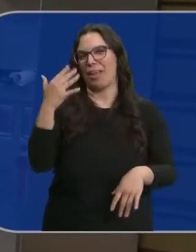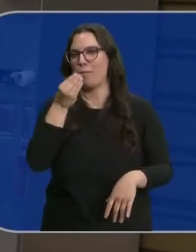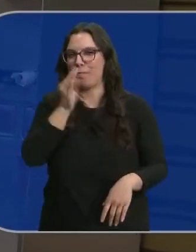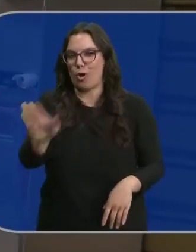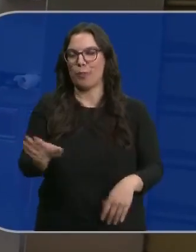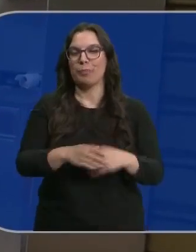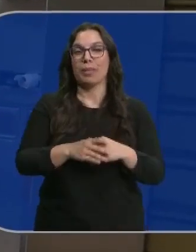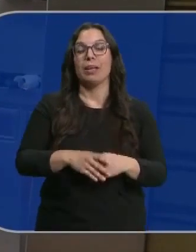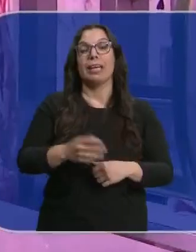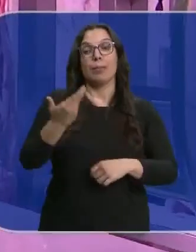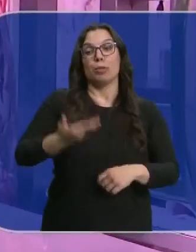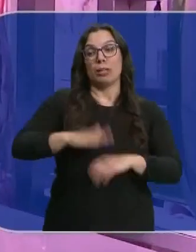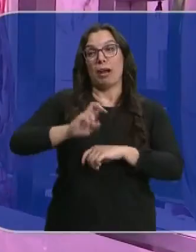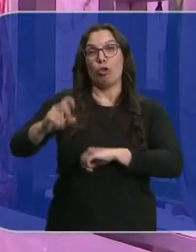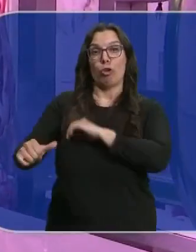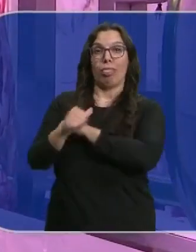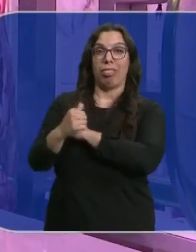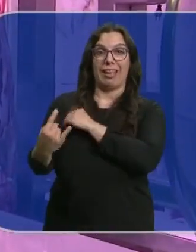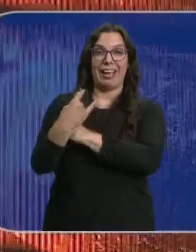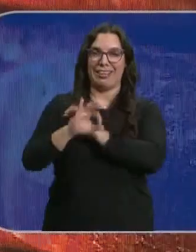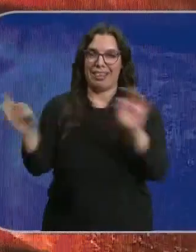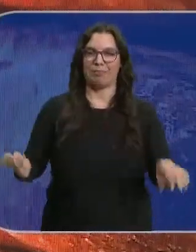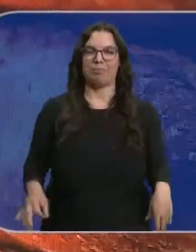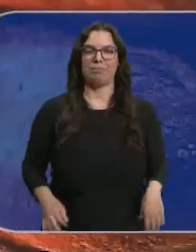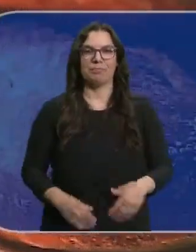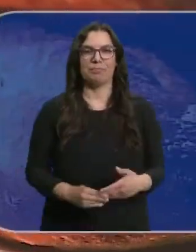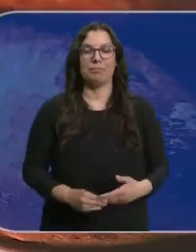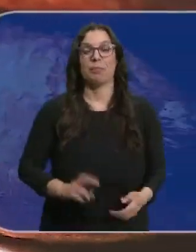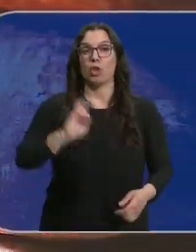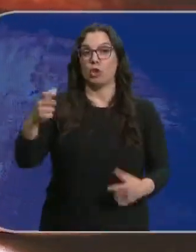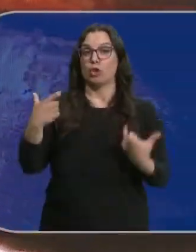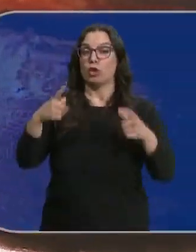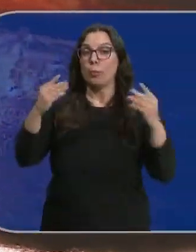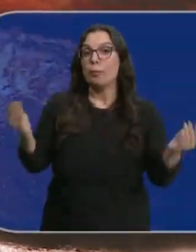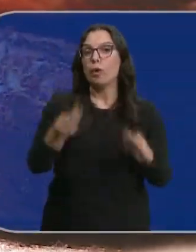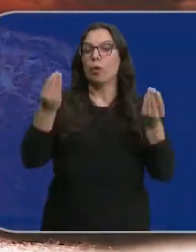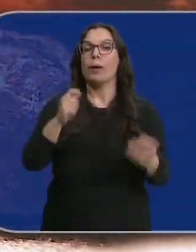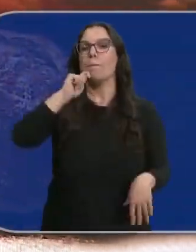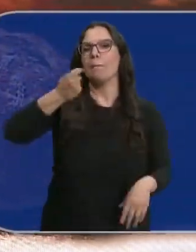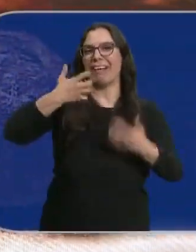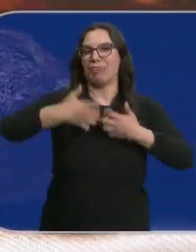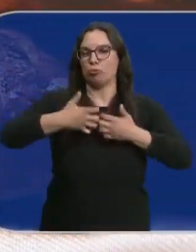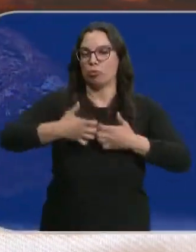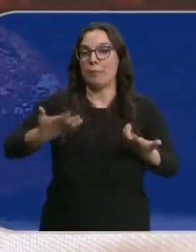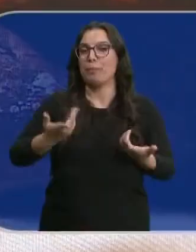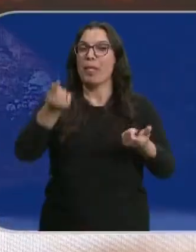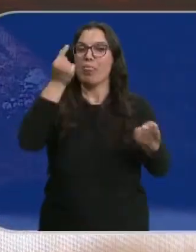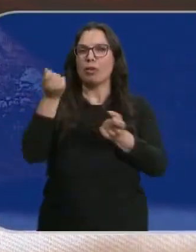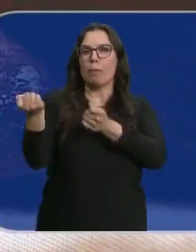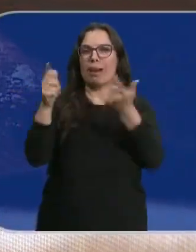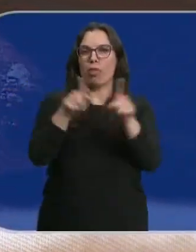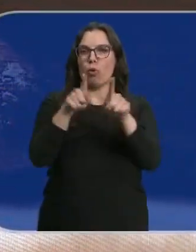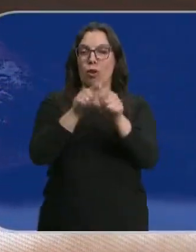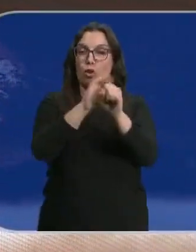establecimientos no nos den gato por libre. Otro sector que se recupera, el del pan industrial. Las cifras son ahora